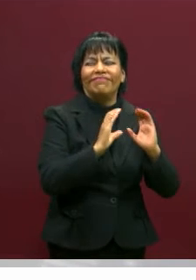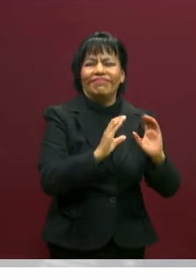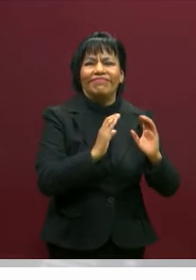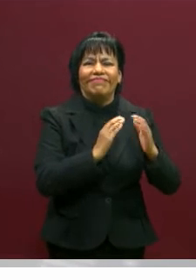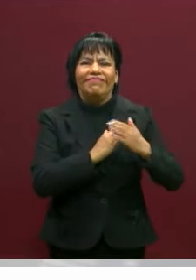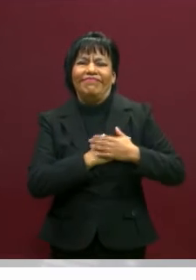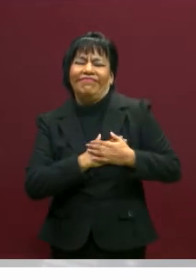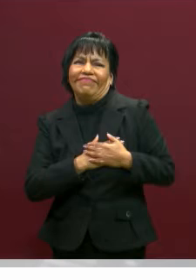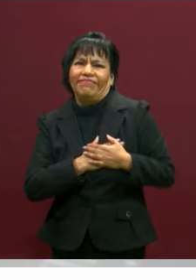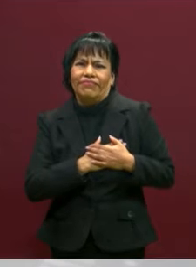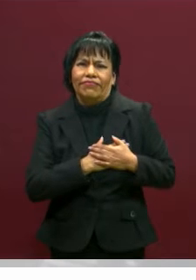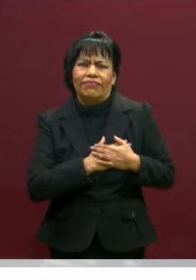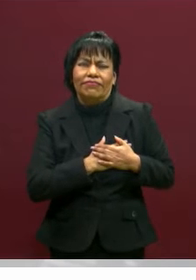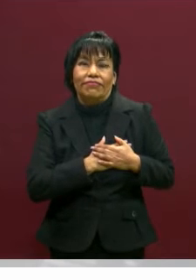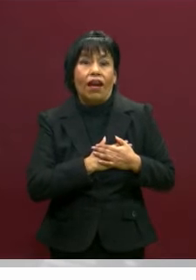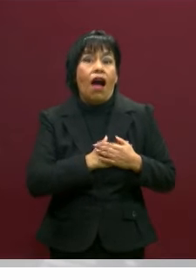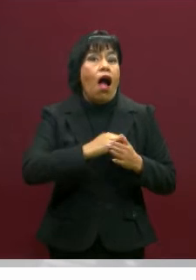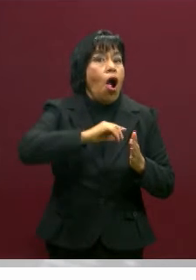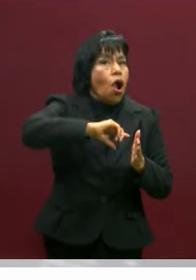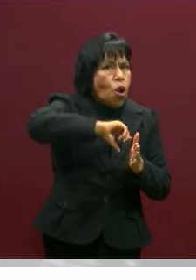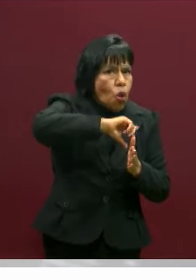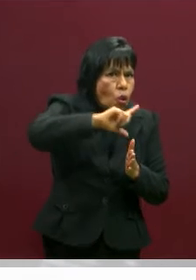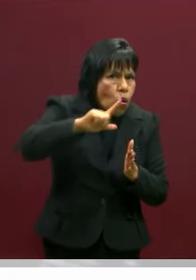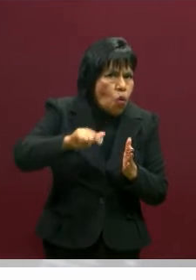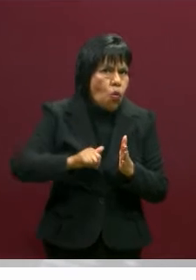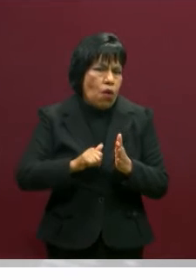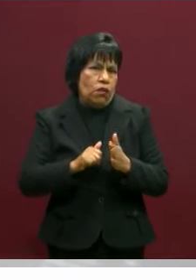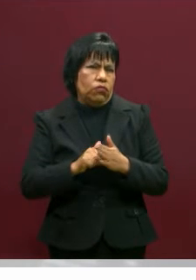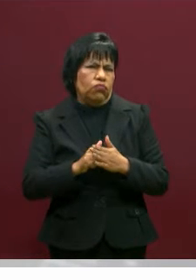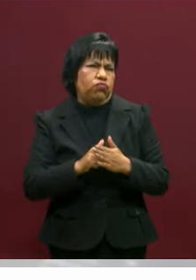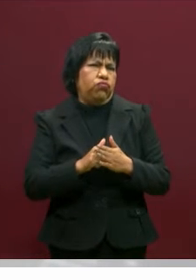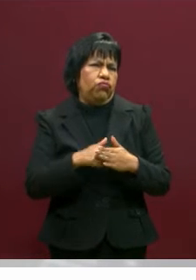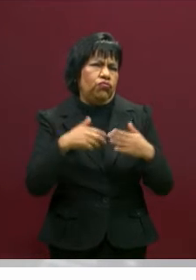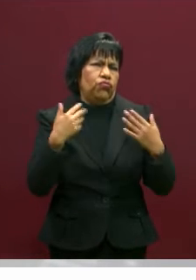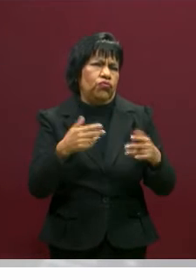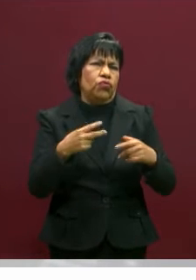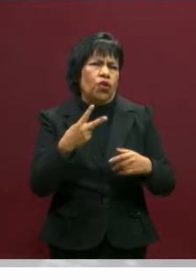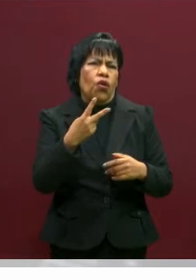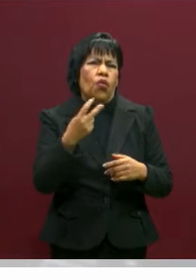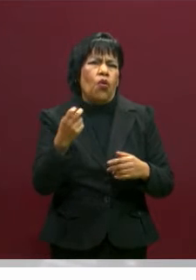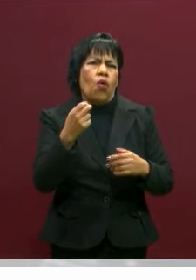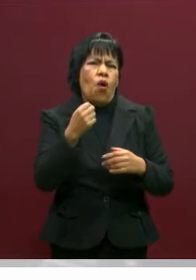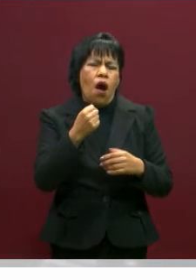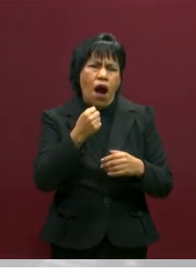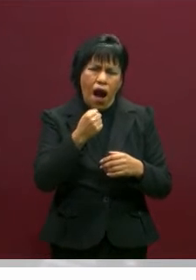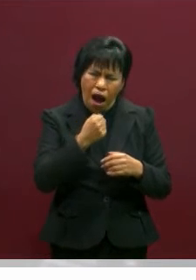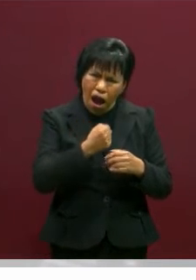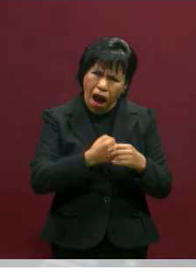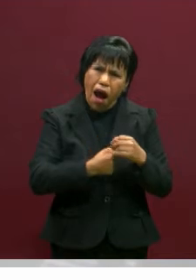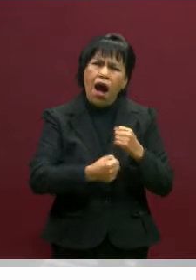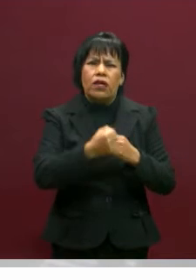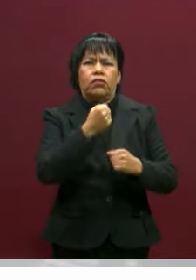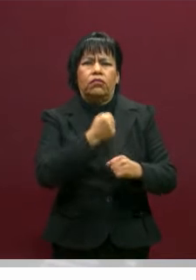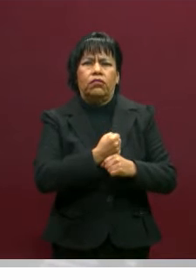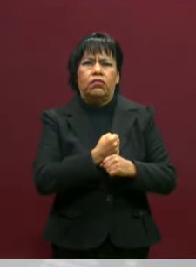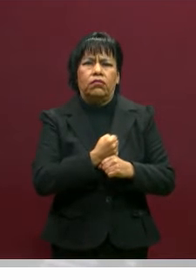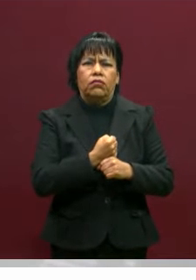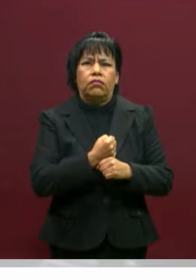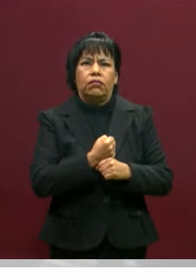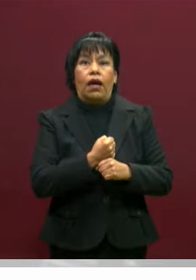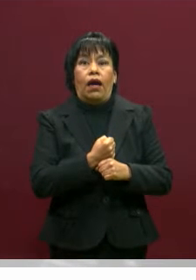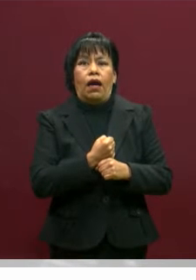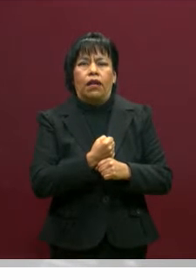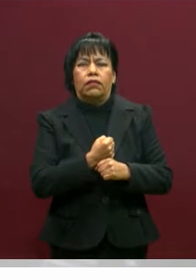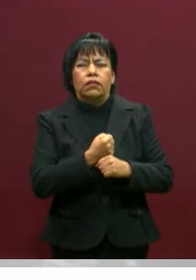Hasta después, fíjate, hace doscientos años, surgió la parte